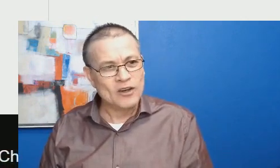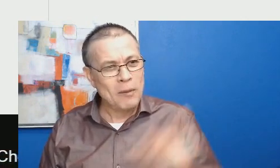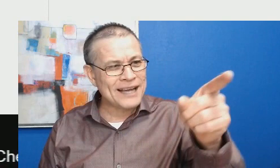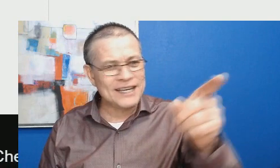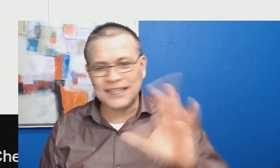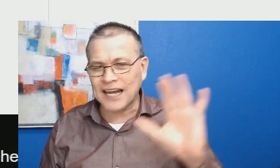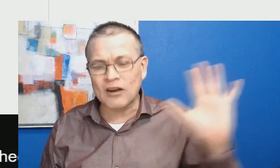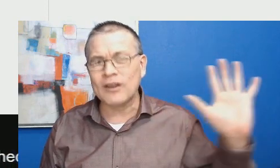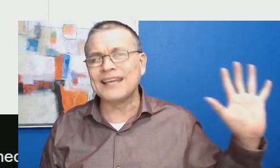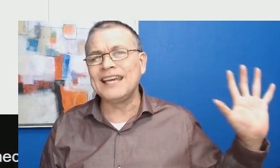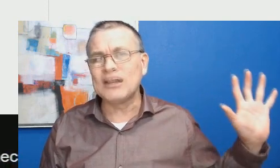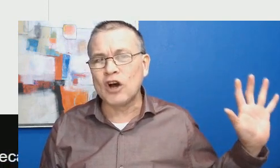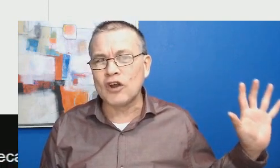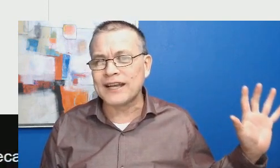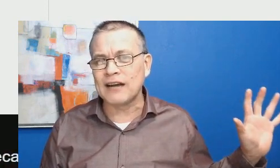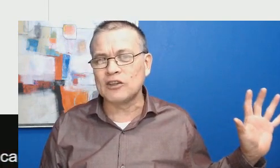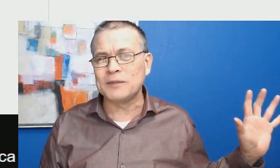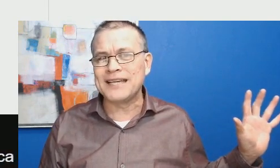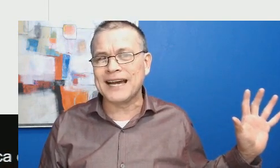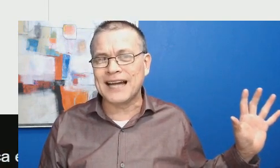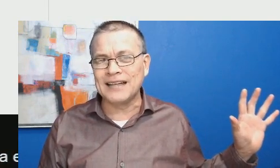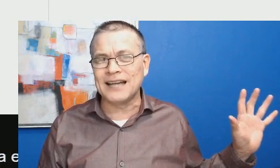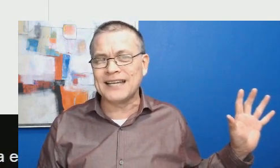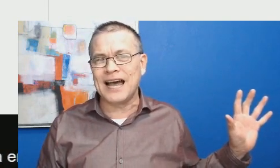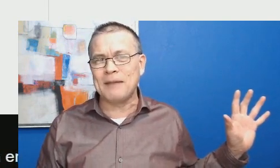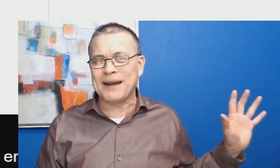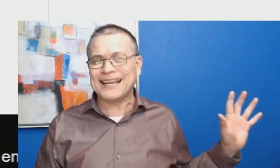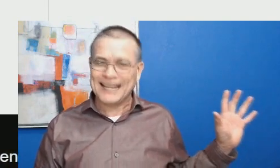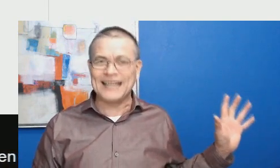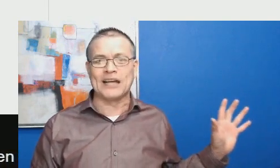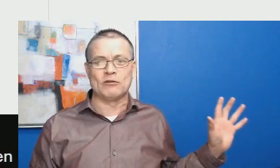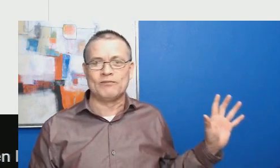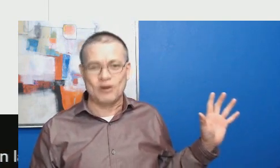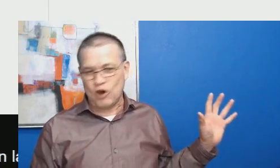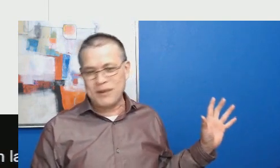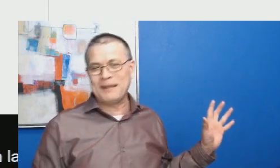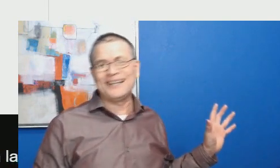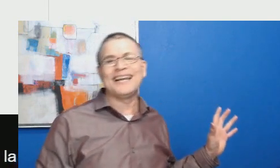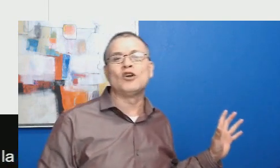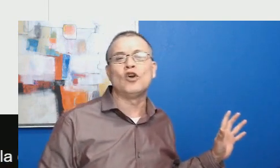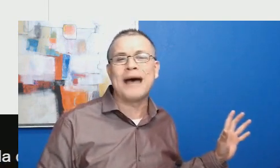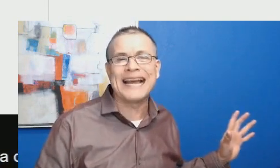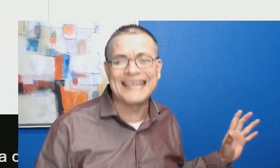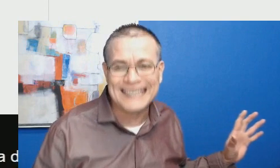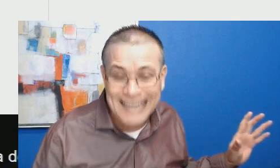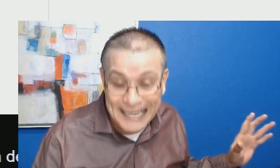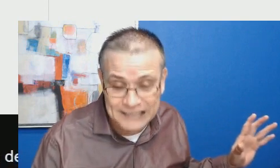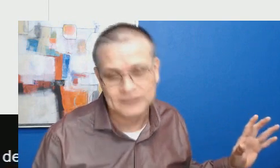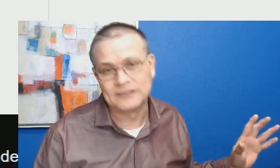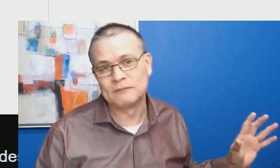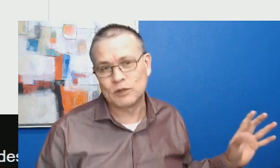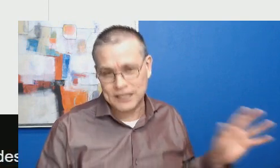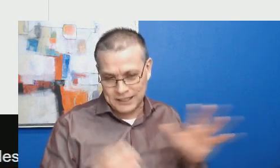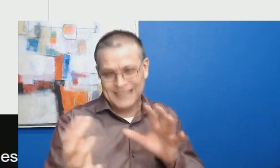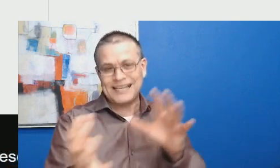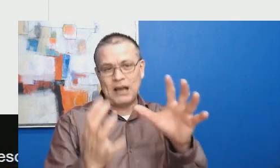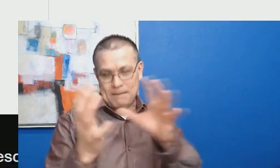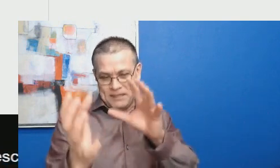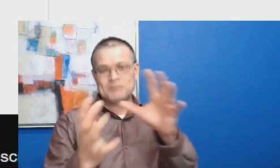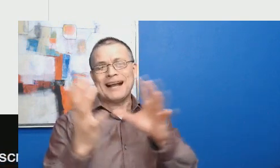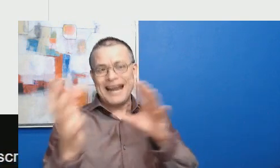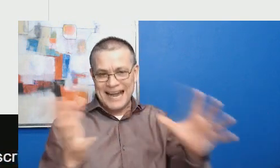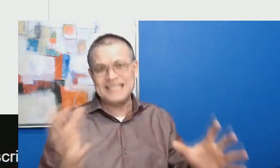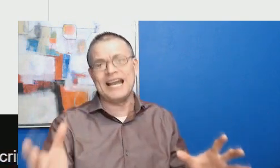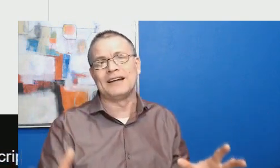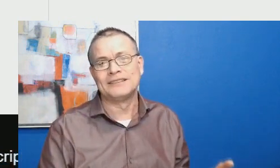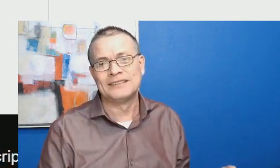que no va a criticar lo de Kiko, lo de Carlos Villagrán allá para Querétaro. Obviamente que no lo va a criticar, porque es de